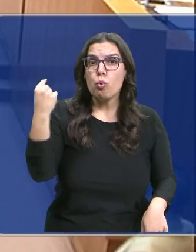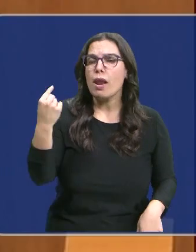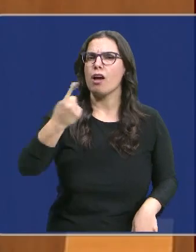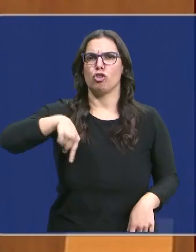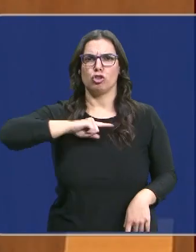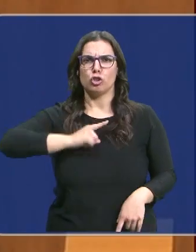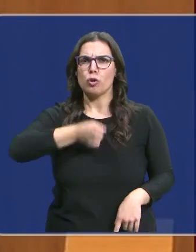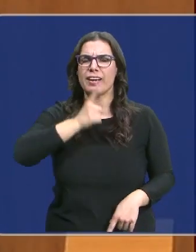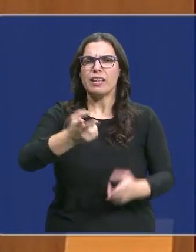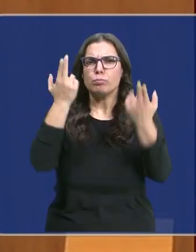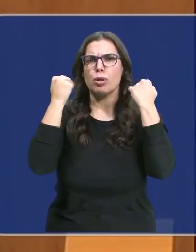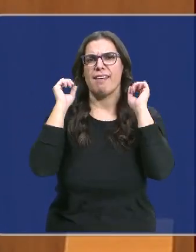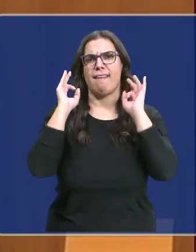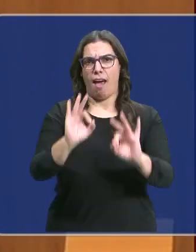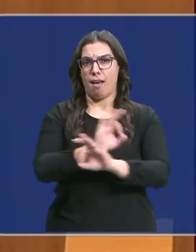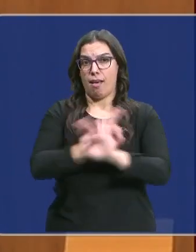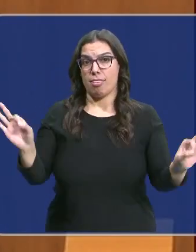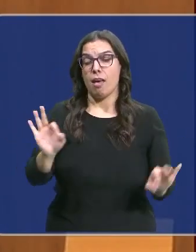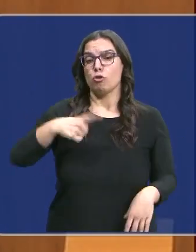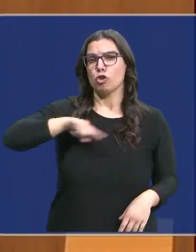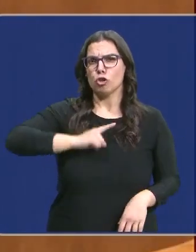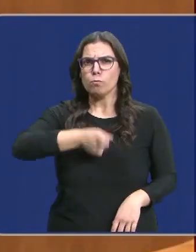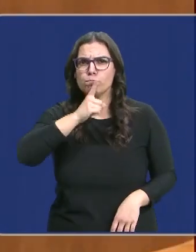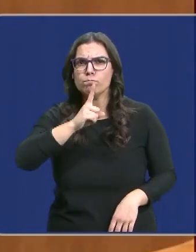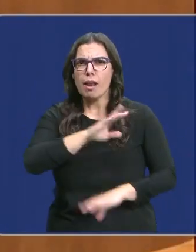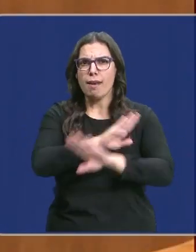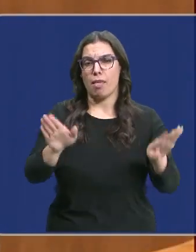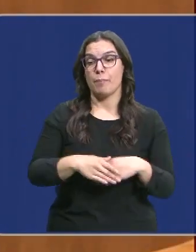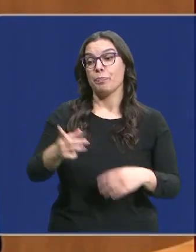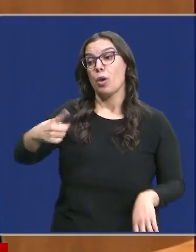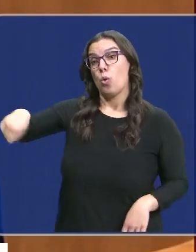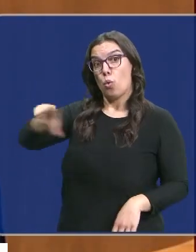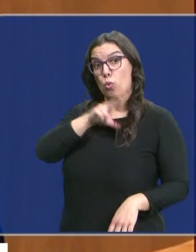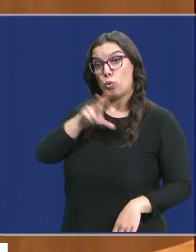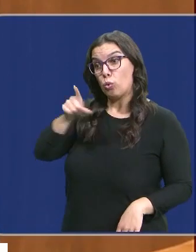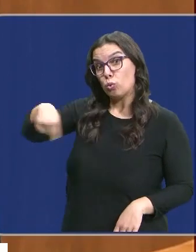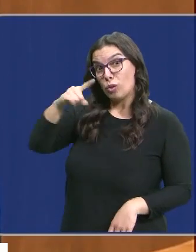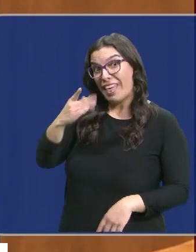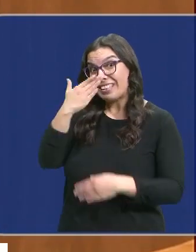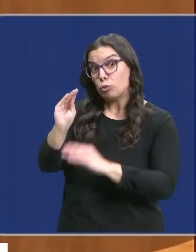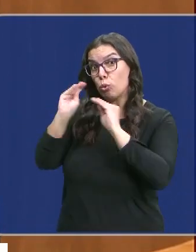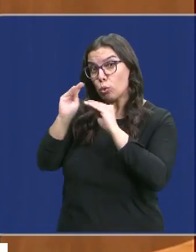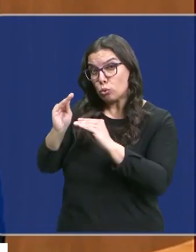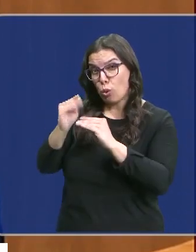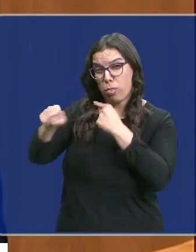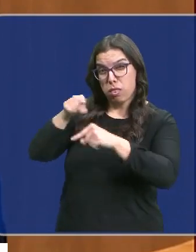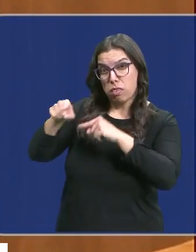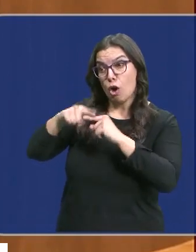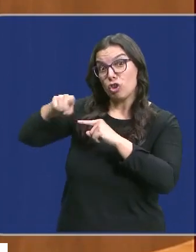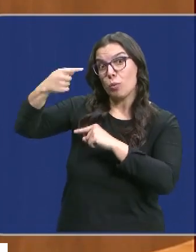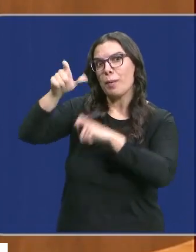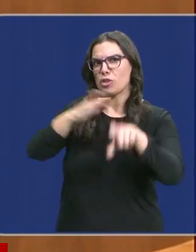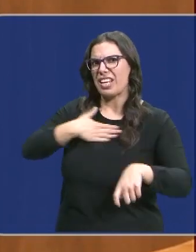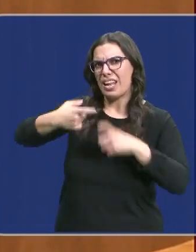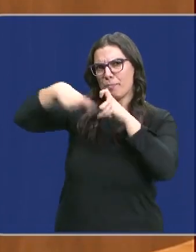no nos vamos a callar, no vamos a permanecer callados. Ustedes, señor de la Hoz, han sido una fábrica de independentistas